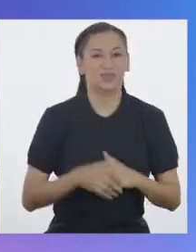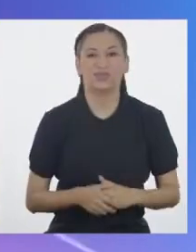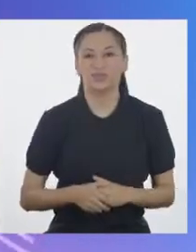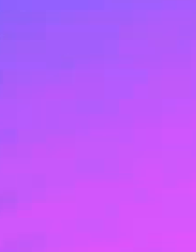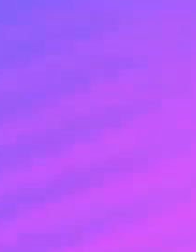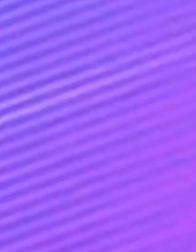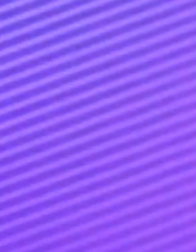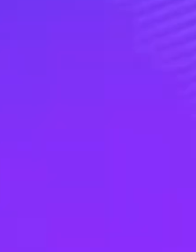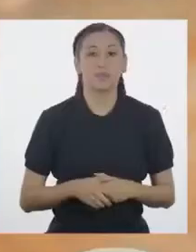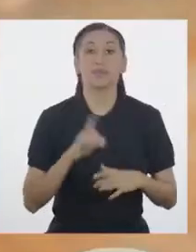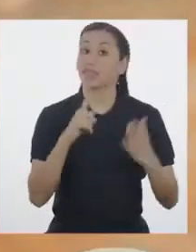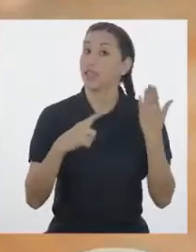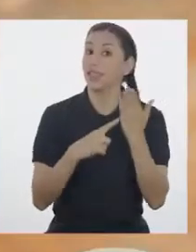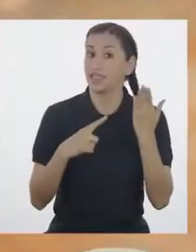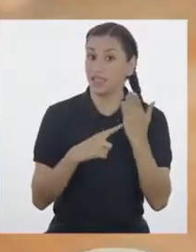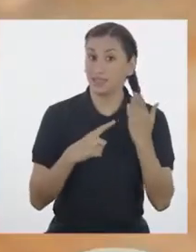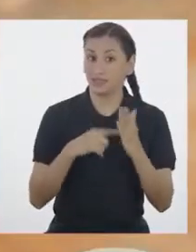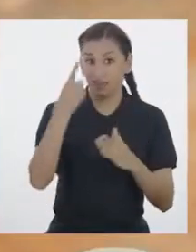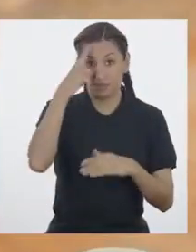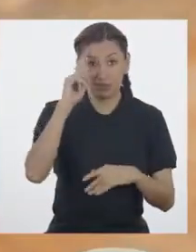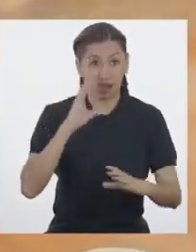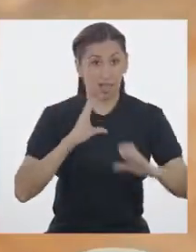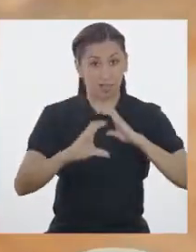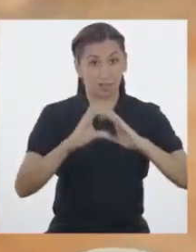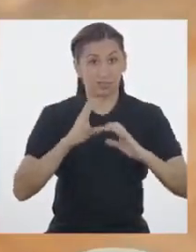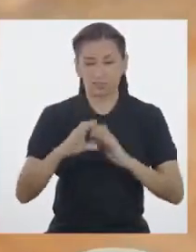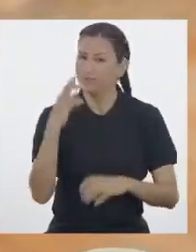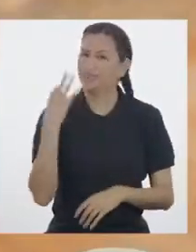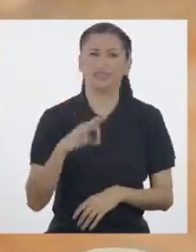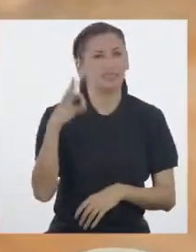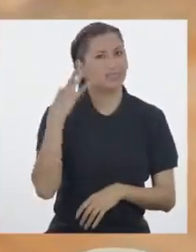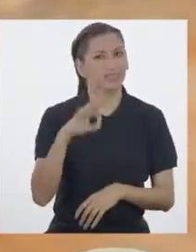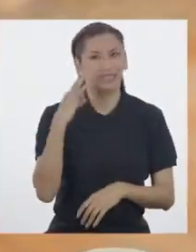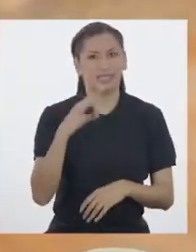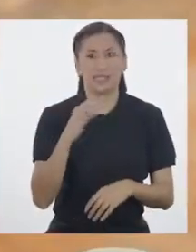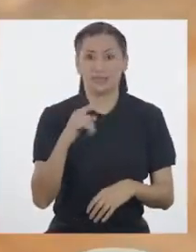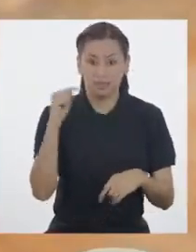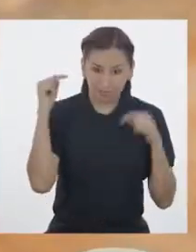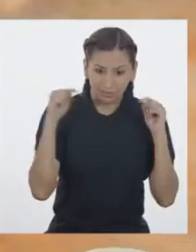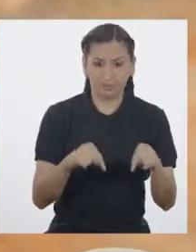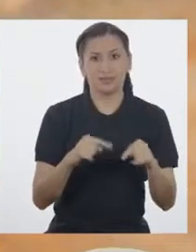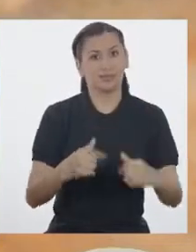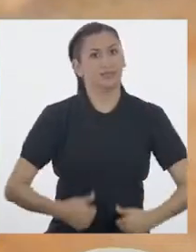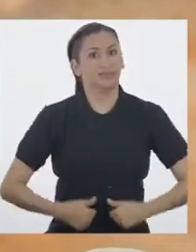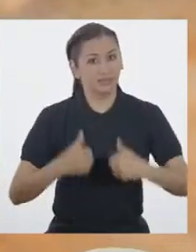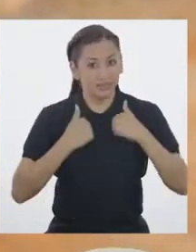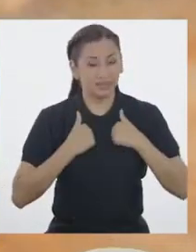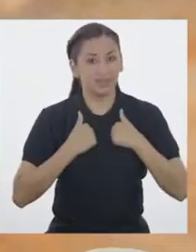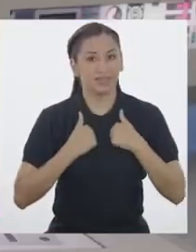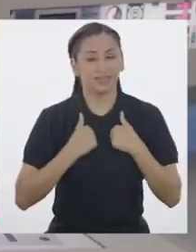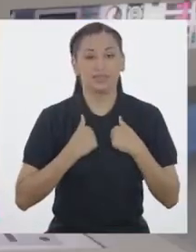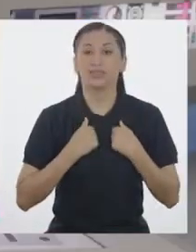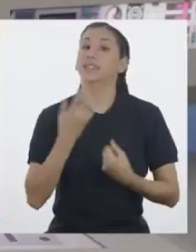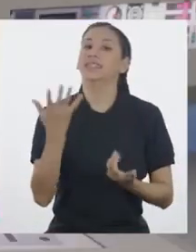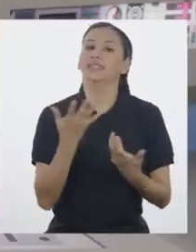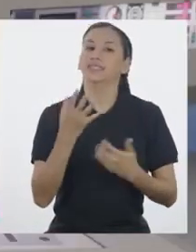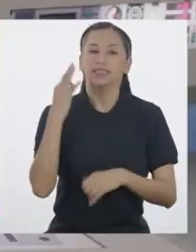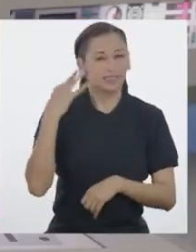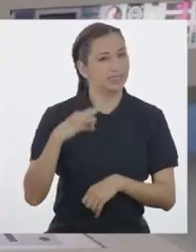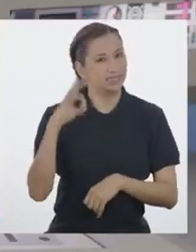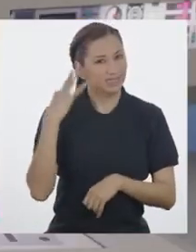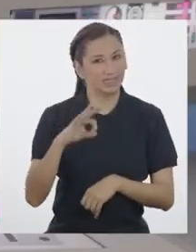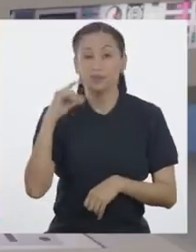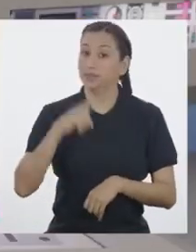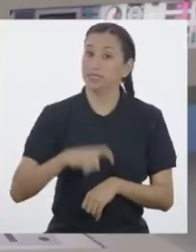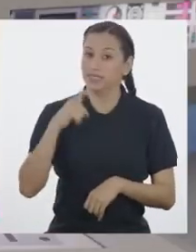chao La tecnología para comunicarnos siempre ha estado presente en nuestras vidas Es que siempre